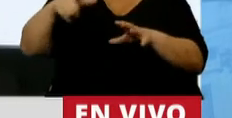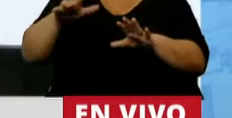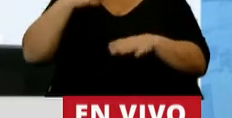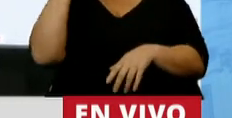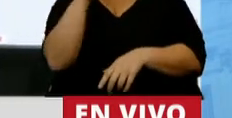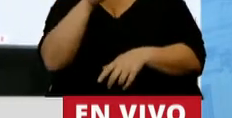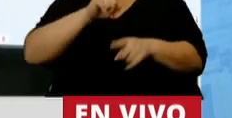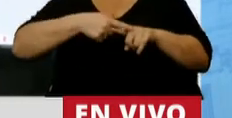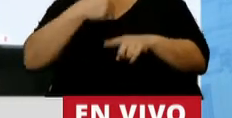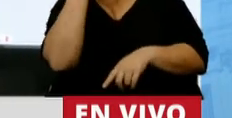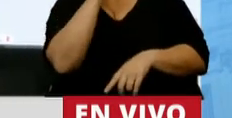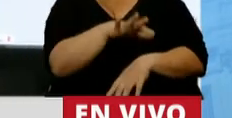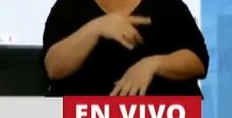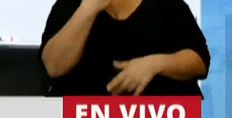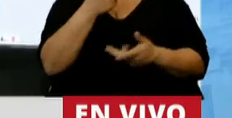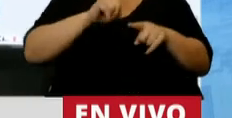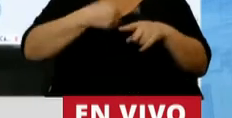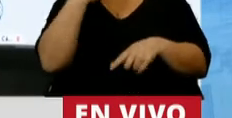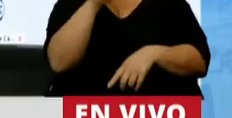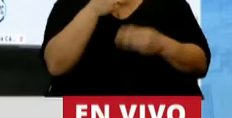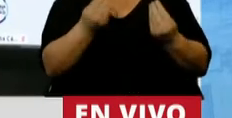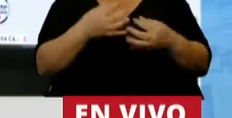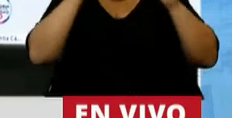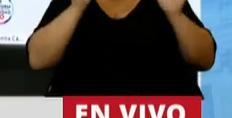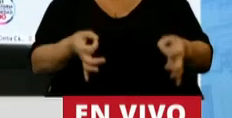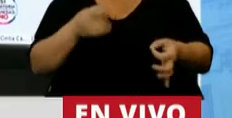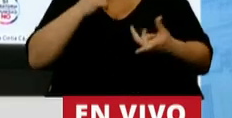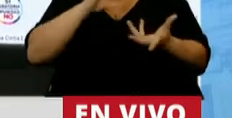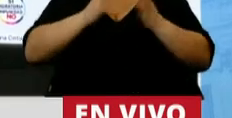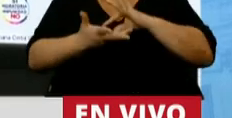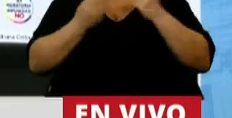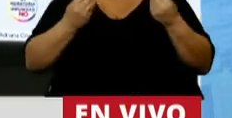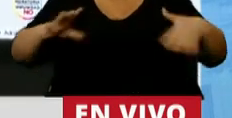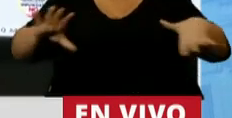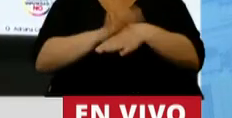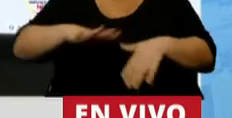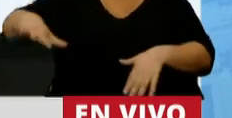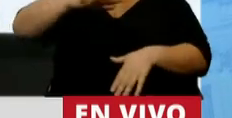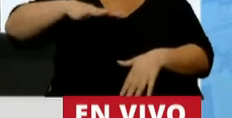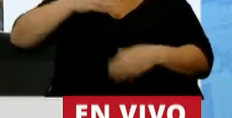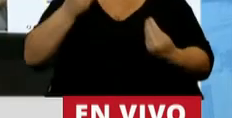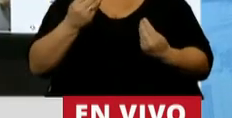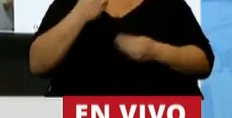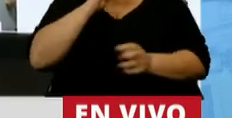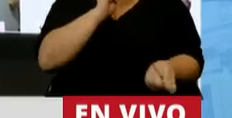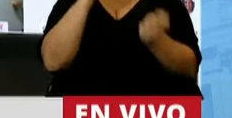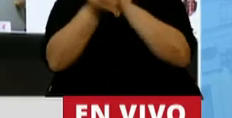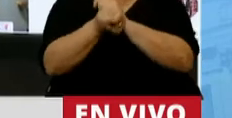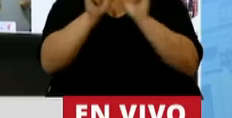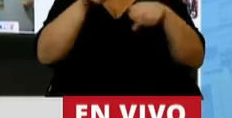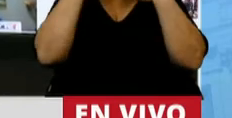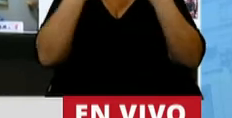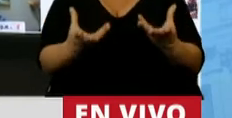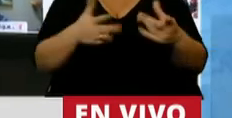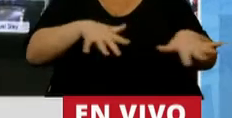bastardea la política, que la bastardea porque sabe que es efectivamente la única herramienta que tienen los pueblos a su alcance para transformar, para